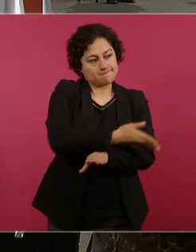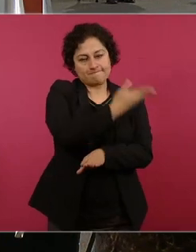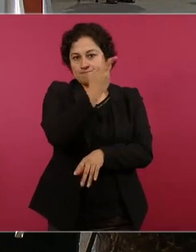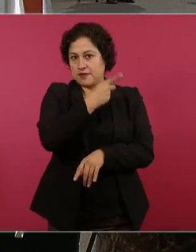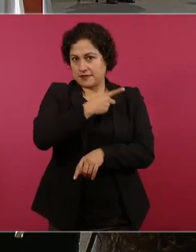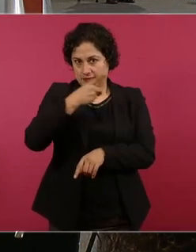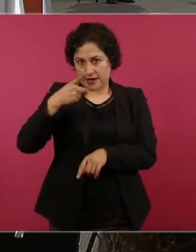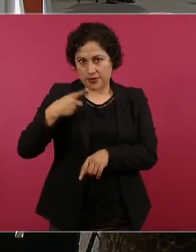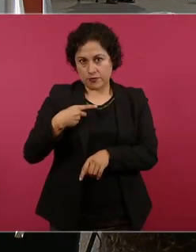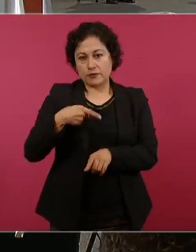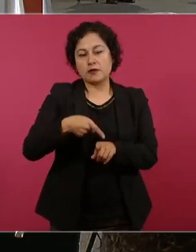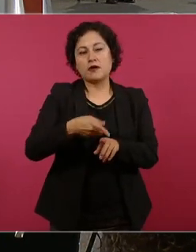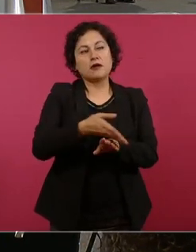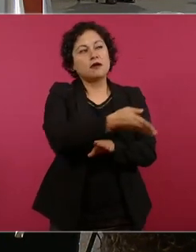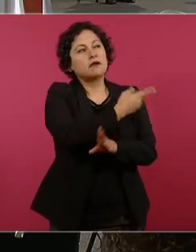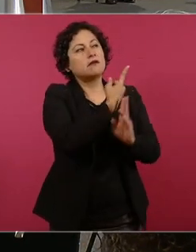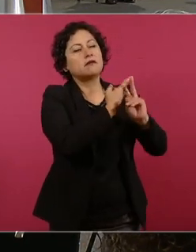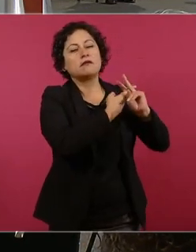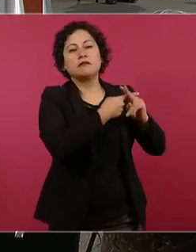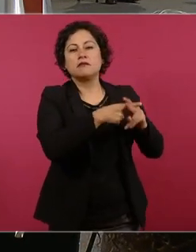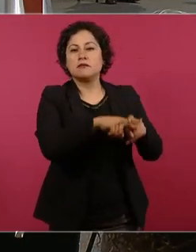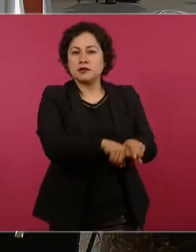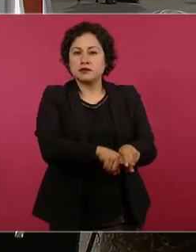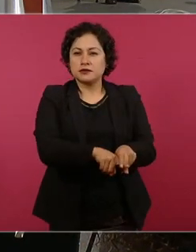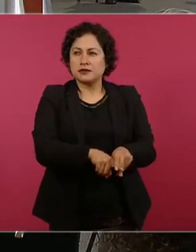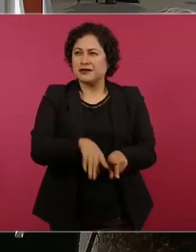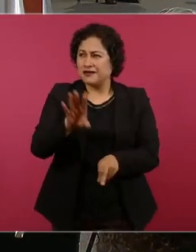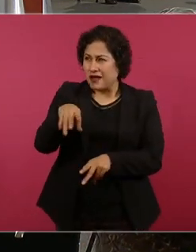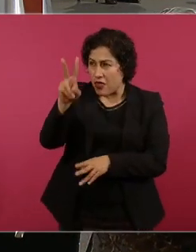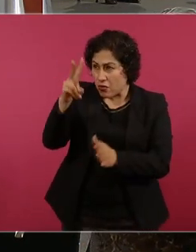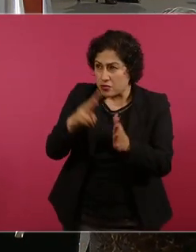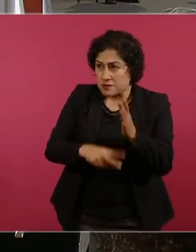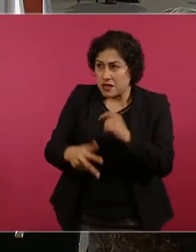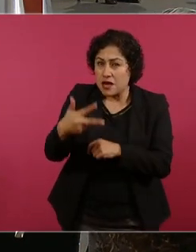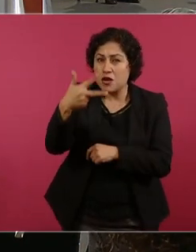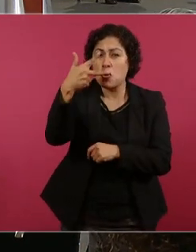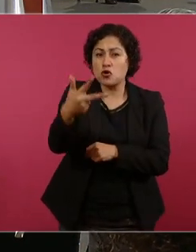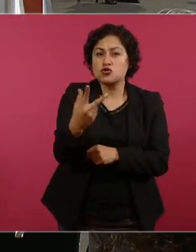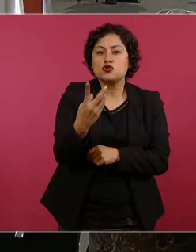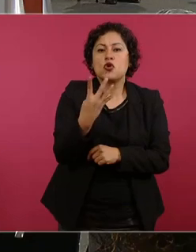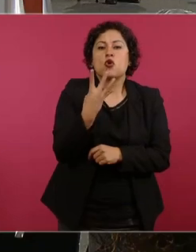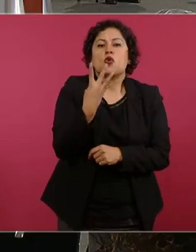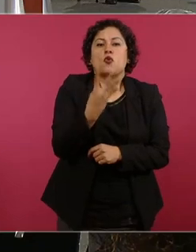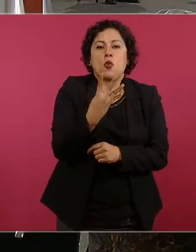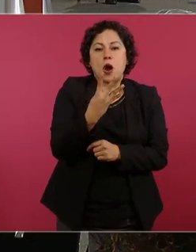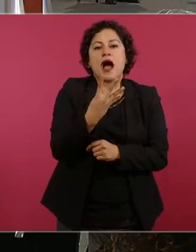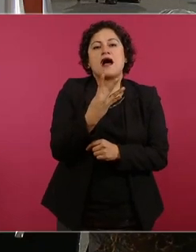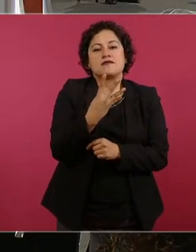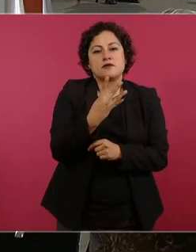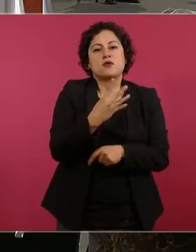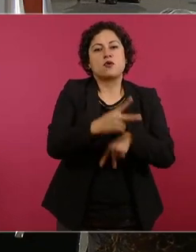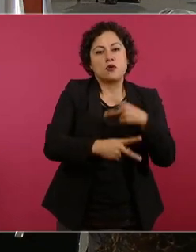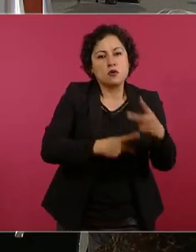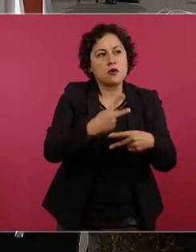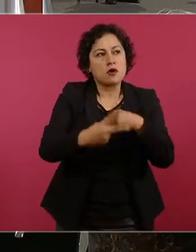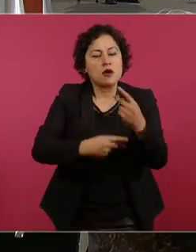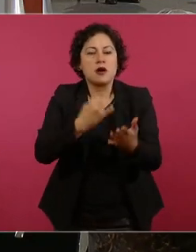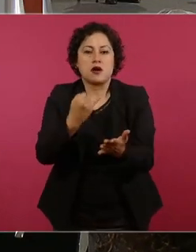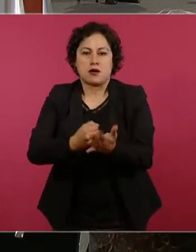que viene desde viene desde 2008 son cuatro créditos fiscales en 2008 entonces